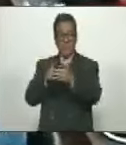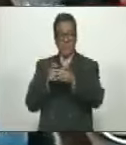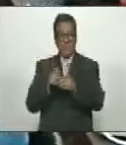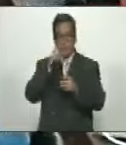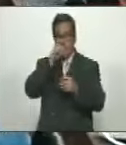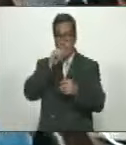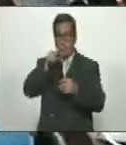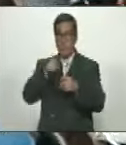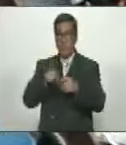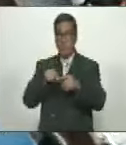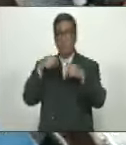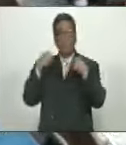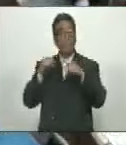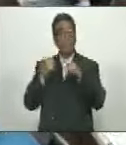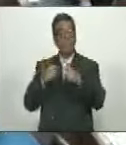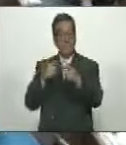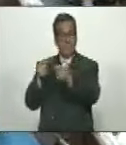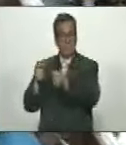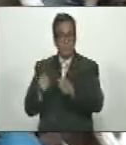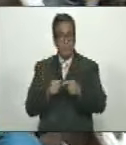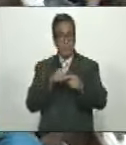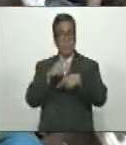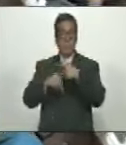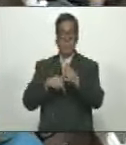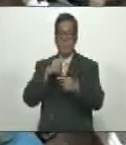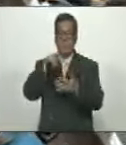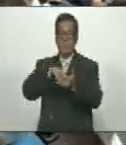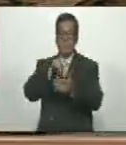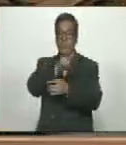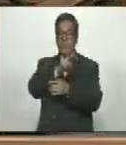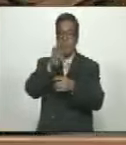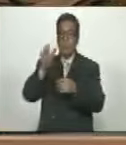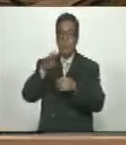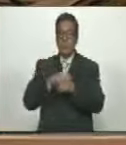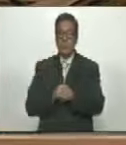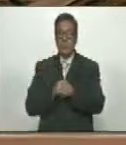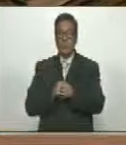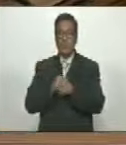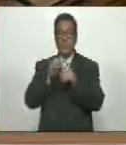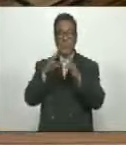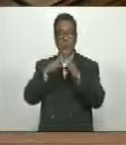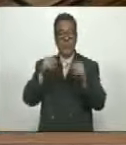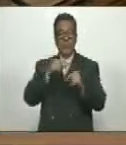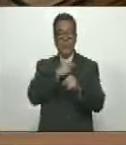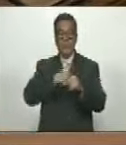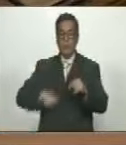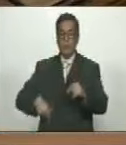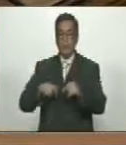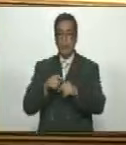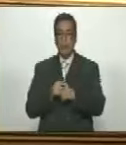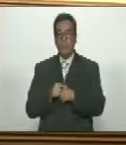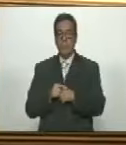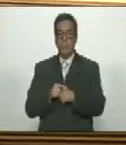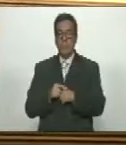anual para el ejercicio económico financiero 2024 es todo ciudadano presidente